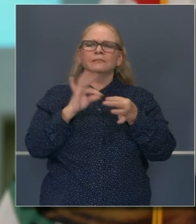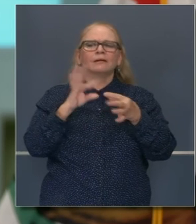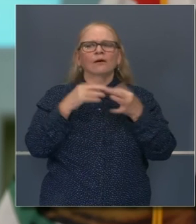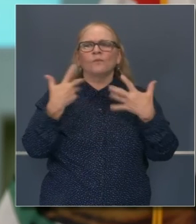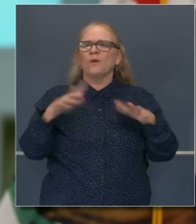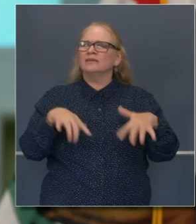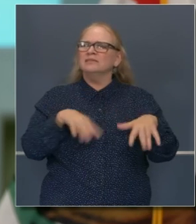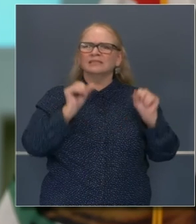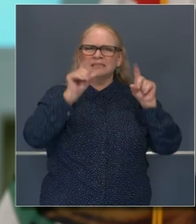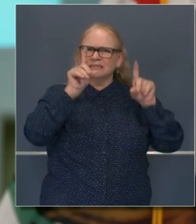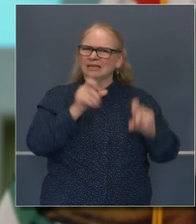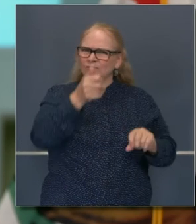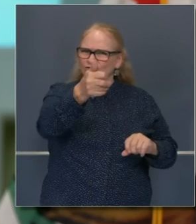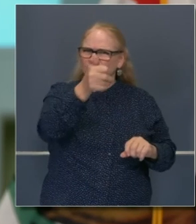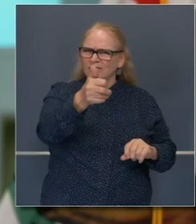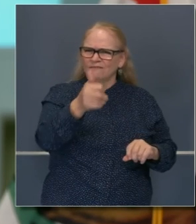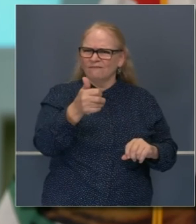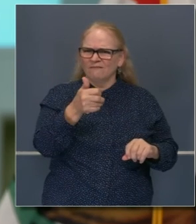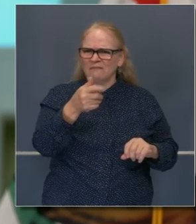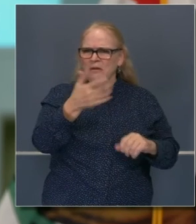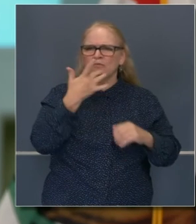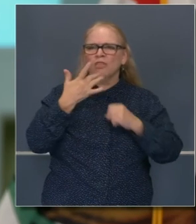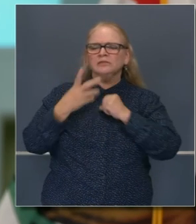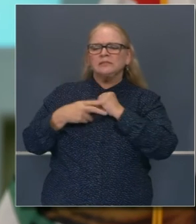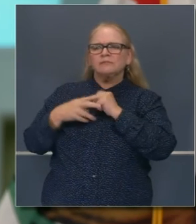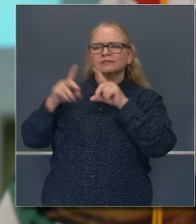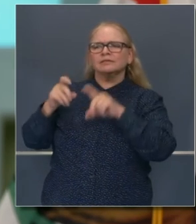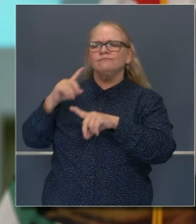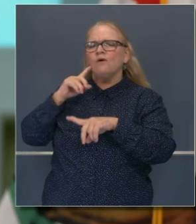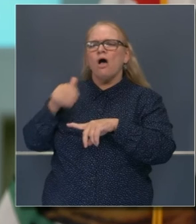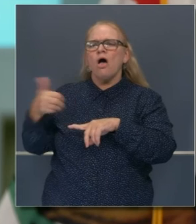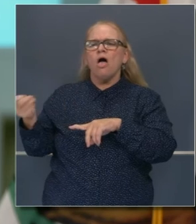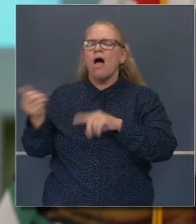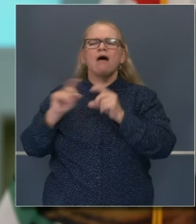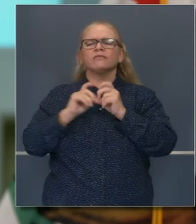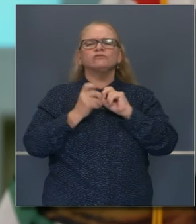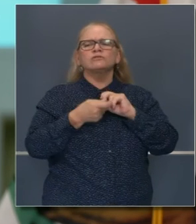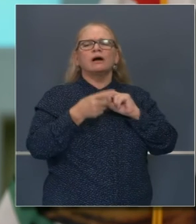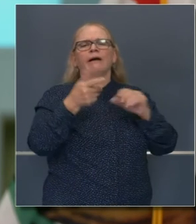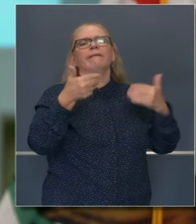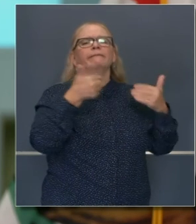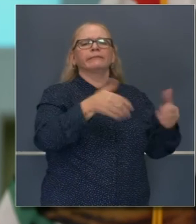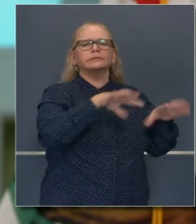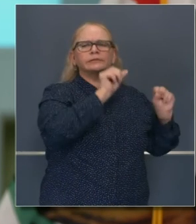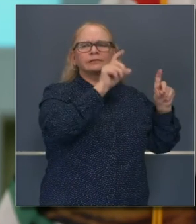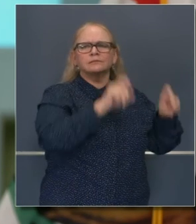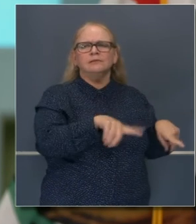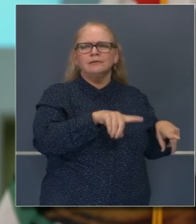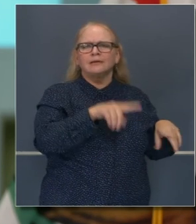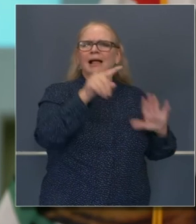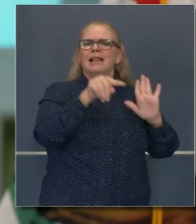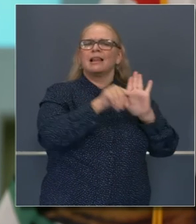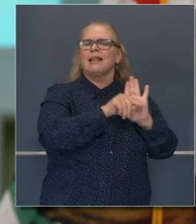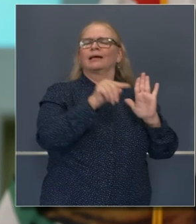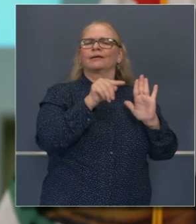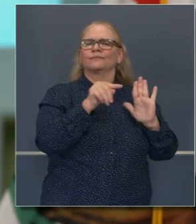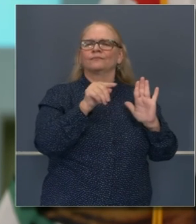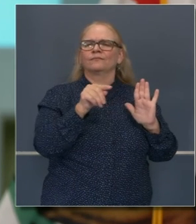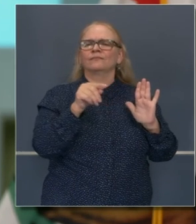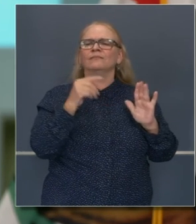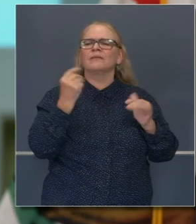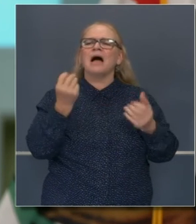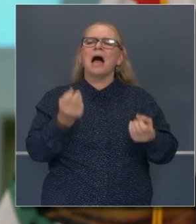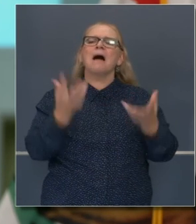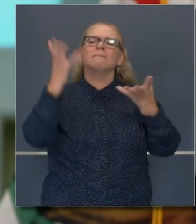a esta prueba. Usted quiere mantener esta prueba, pero después dijo que sí y que era negativa.